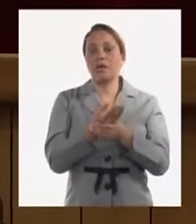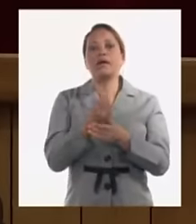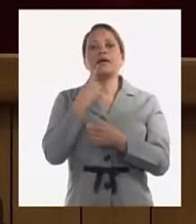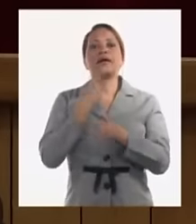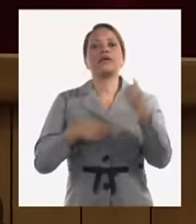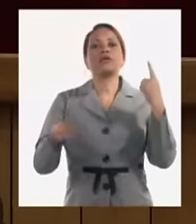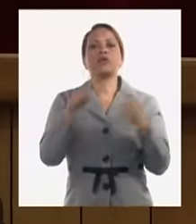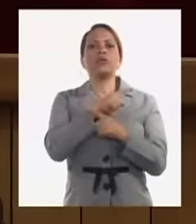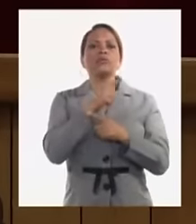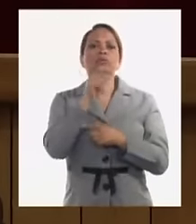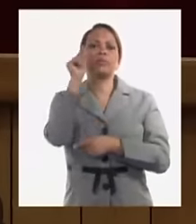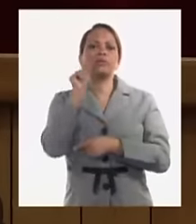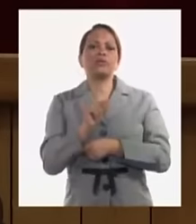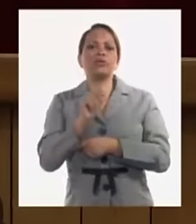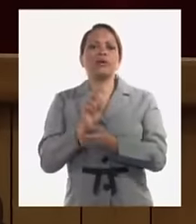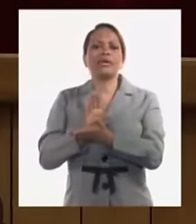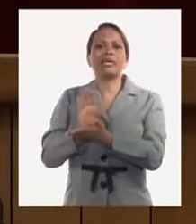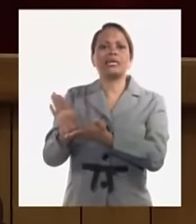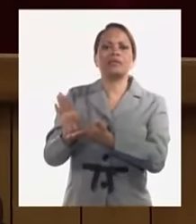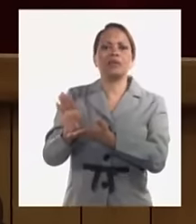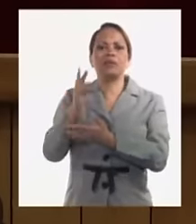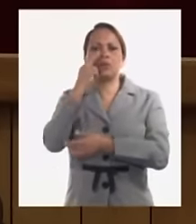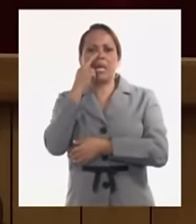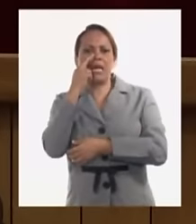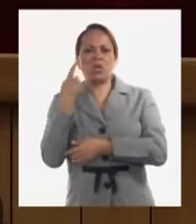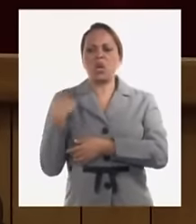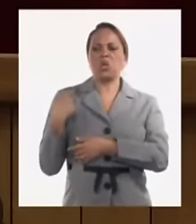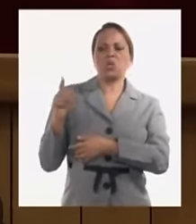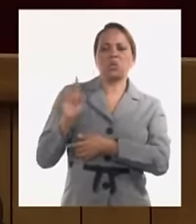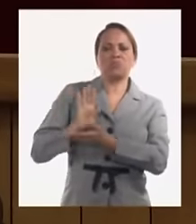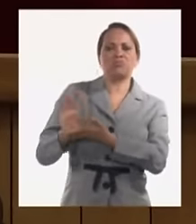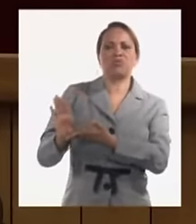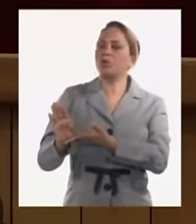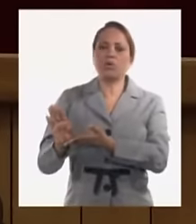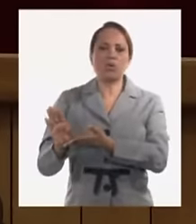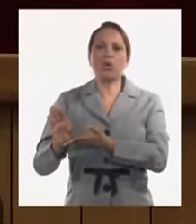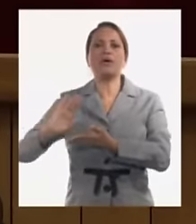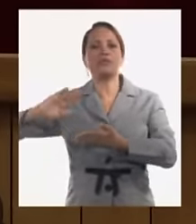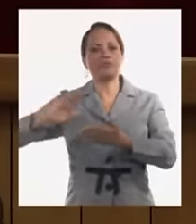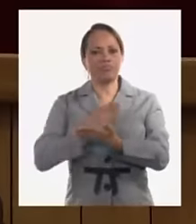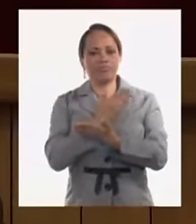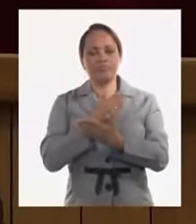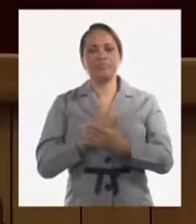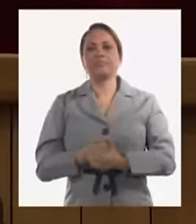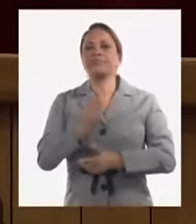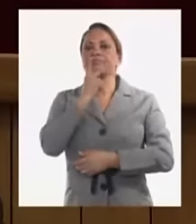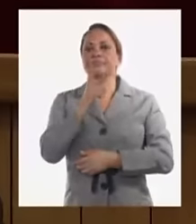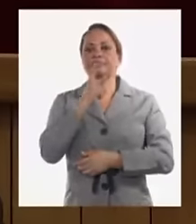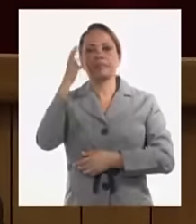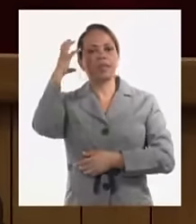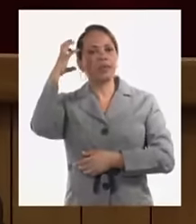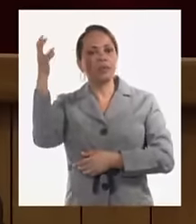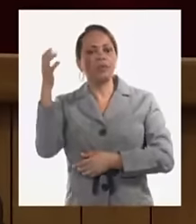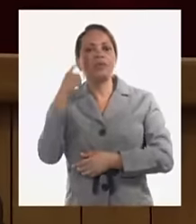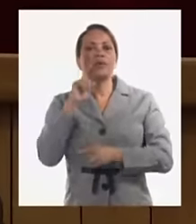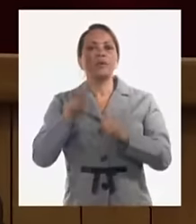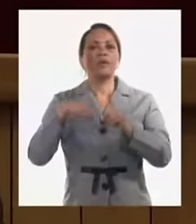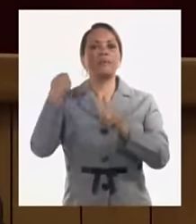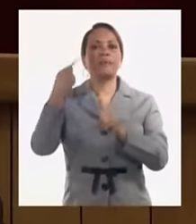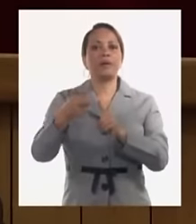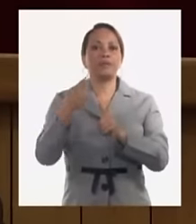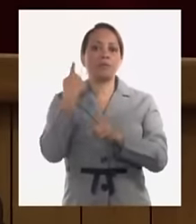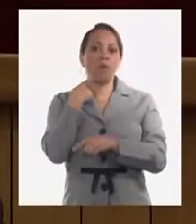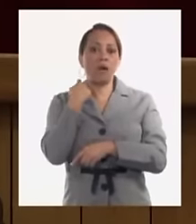contra de cualquier manifestación de racismo o discriminación racial y la atención del gobierno para que el próximo año